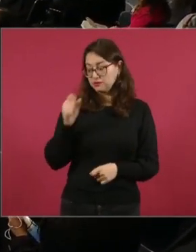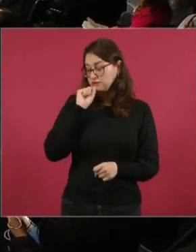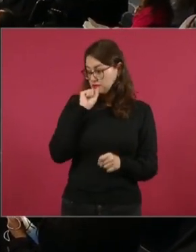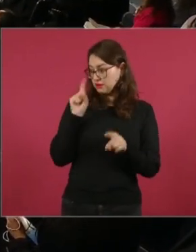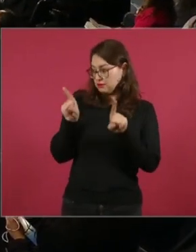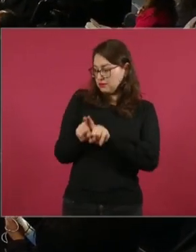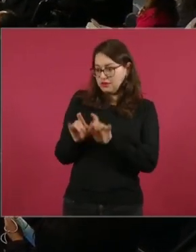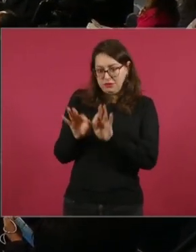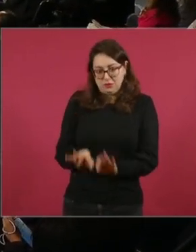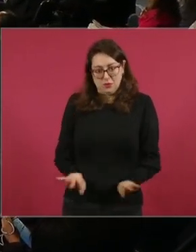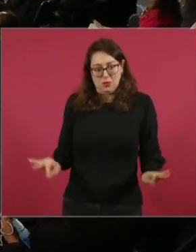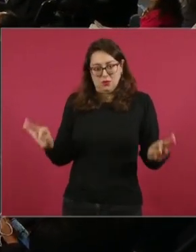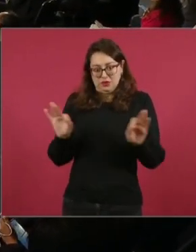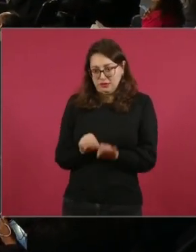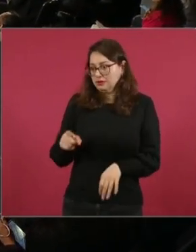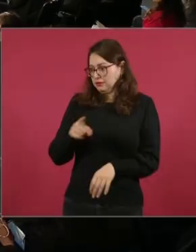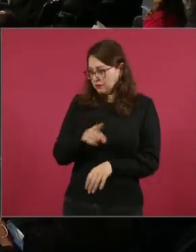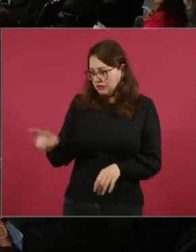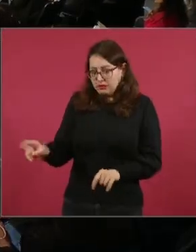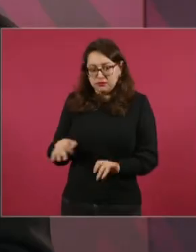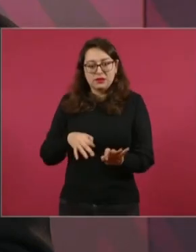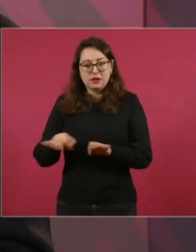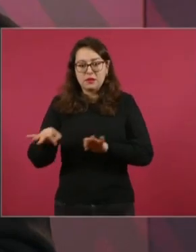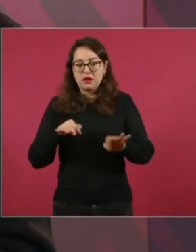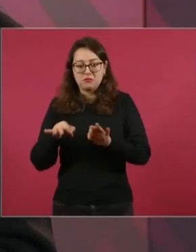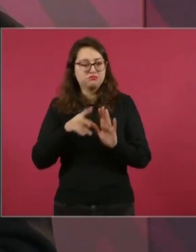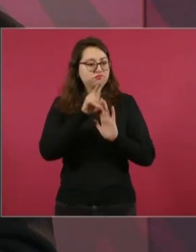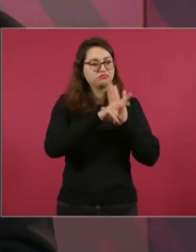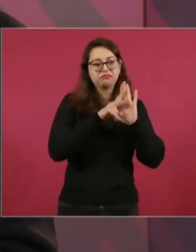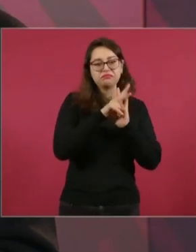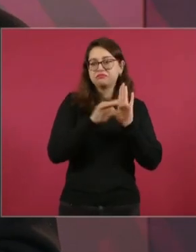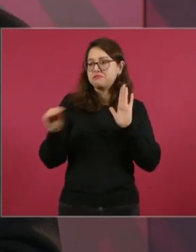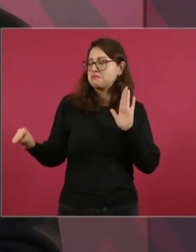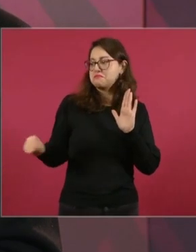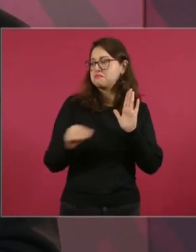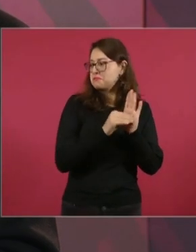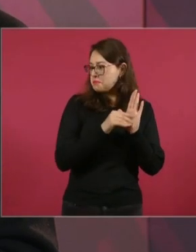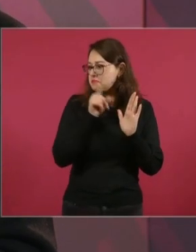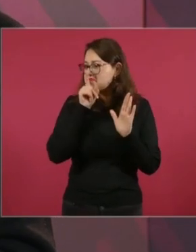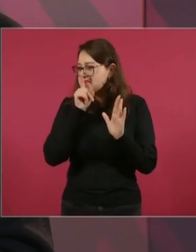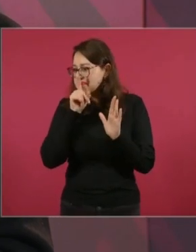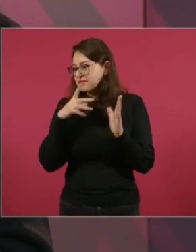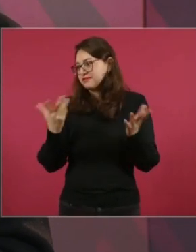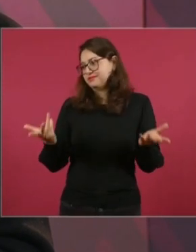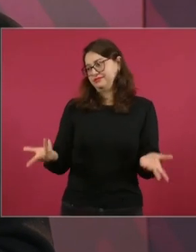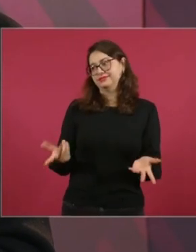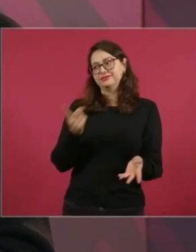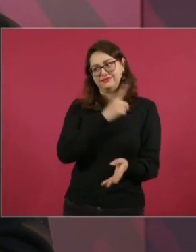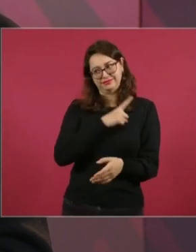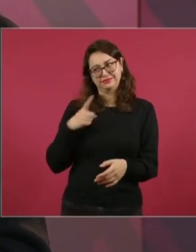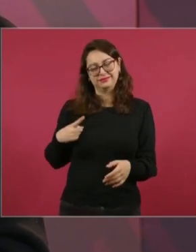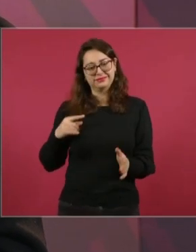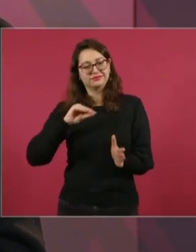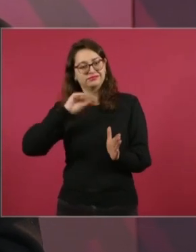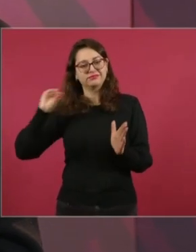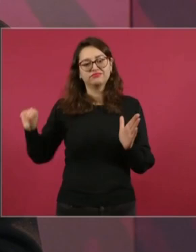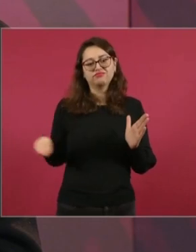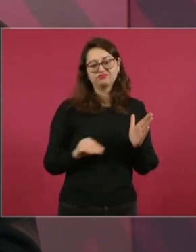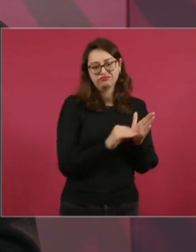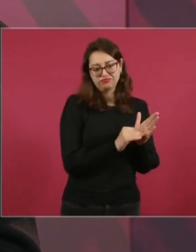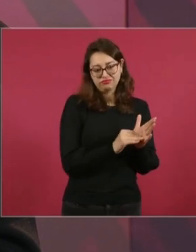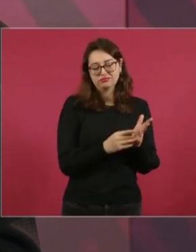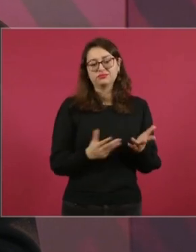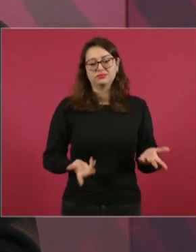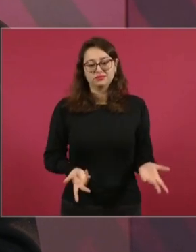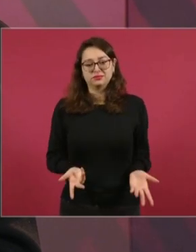es lo que falta, pero va a haber oportunidad antes de que se concluya